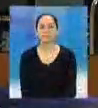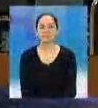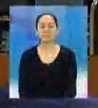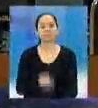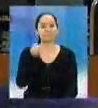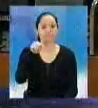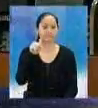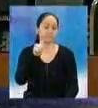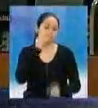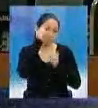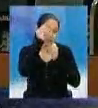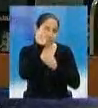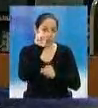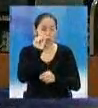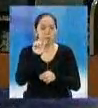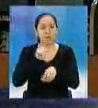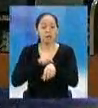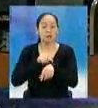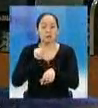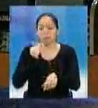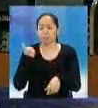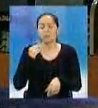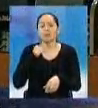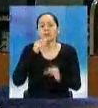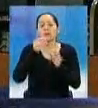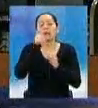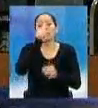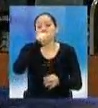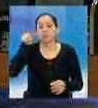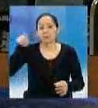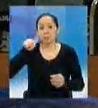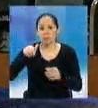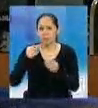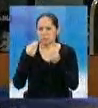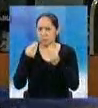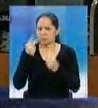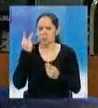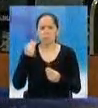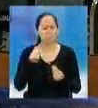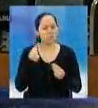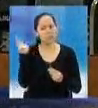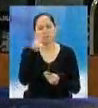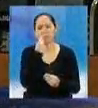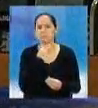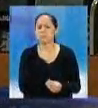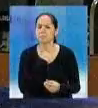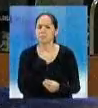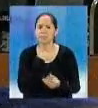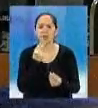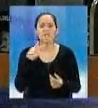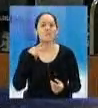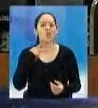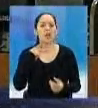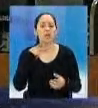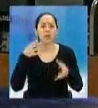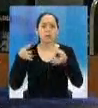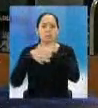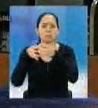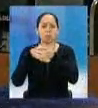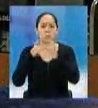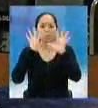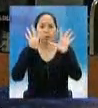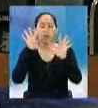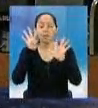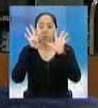Como le comentábamos hace unos momentos, las últimas semanas estuvieron marcadas por el pánico que causó una banda de violadores que al menos